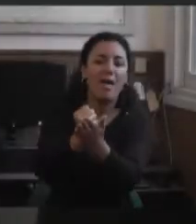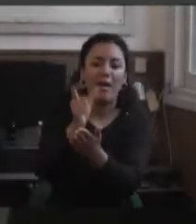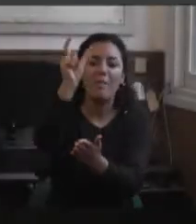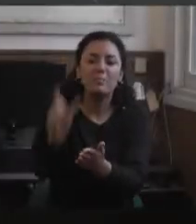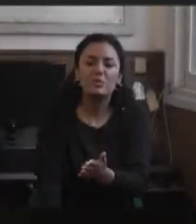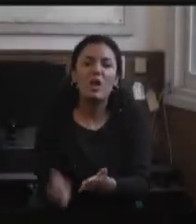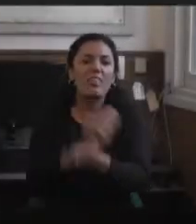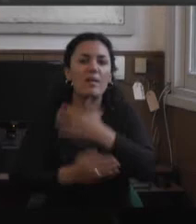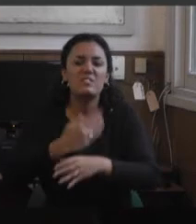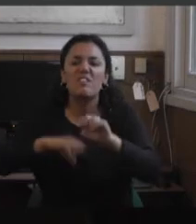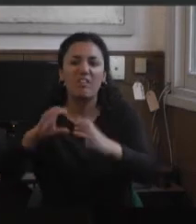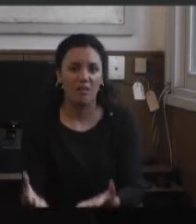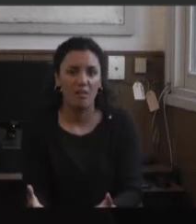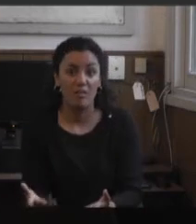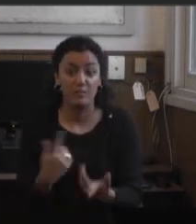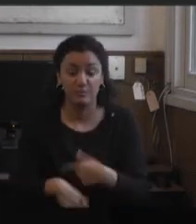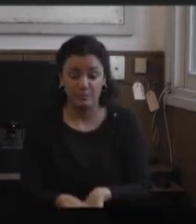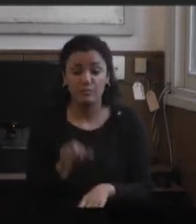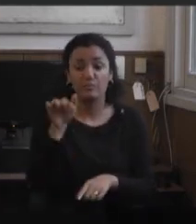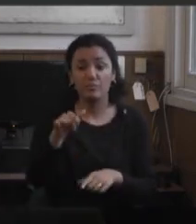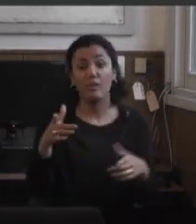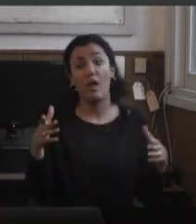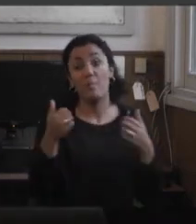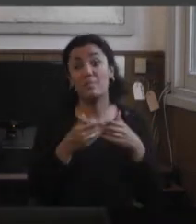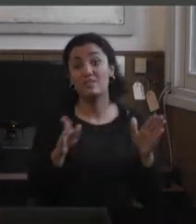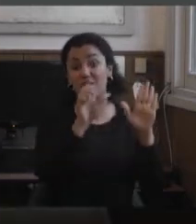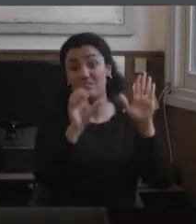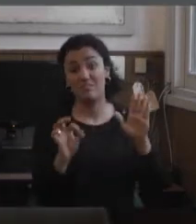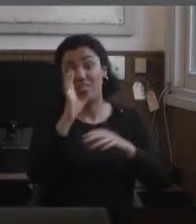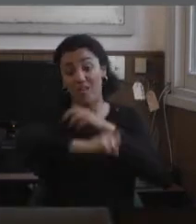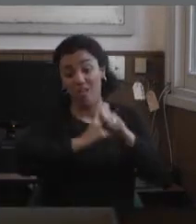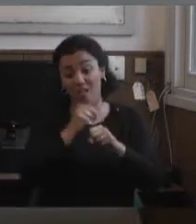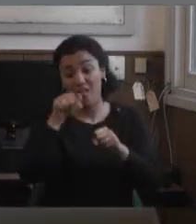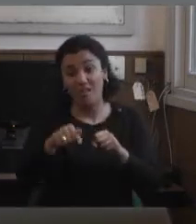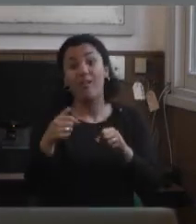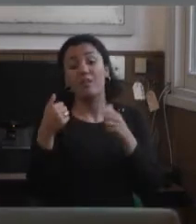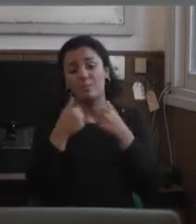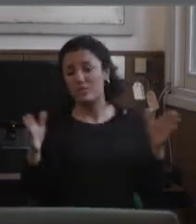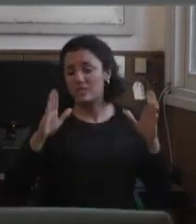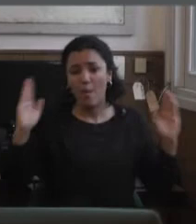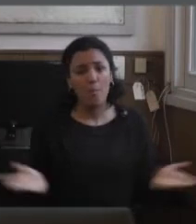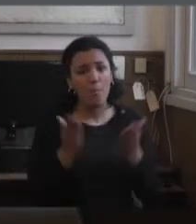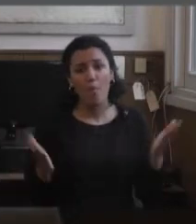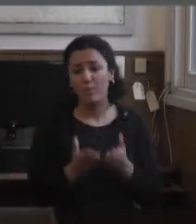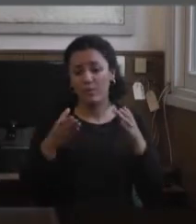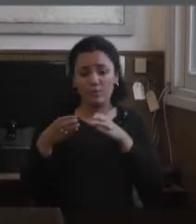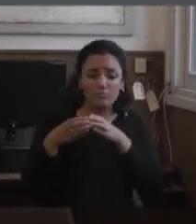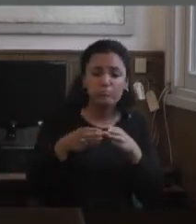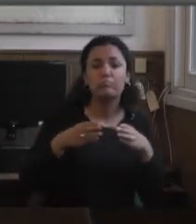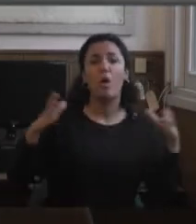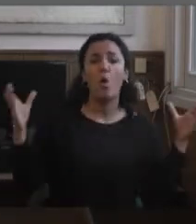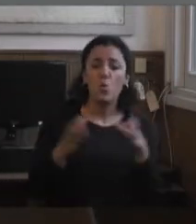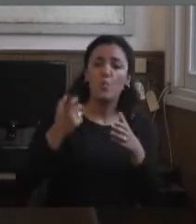partir de los años 60, de organizaciones, de personas con discapacidad, que esto lo podemos pensar junto a otros muchos movimientos de